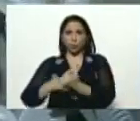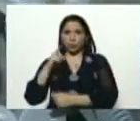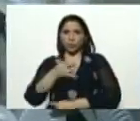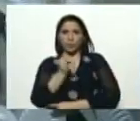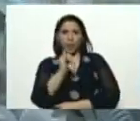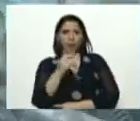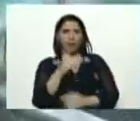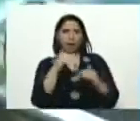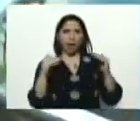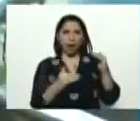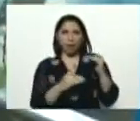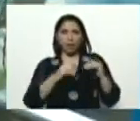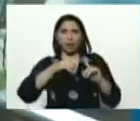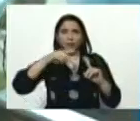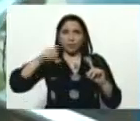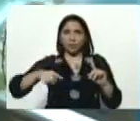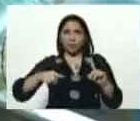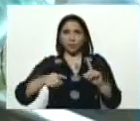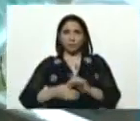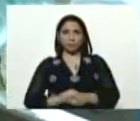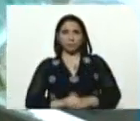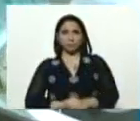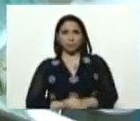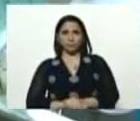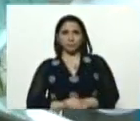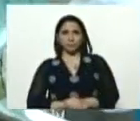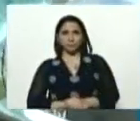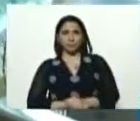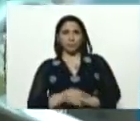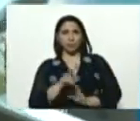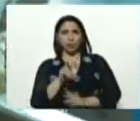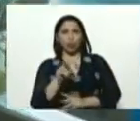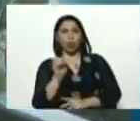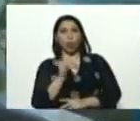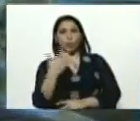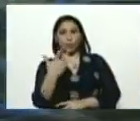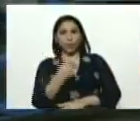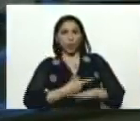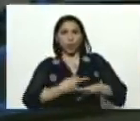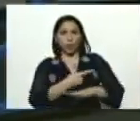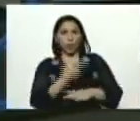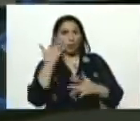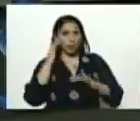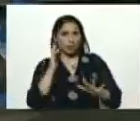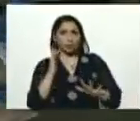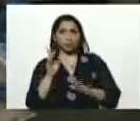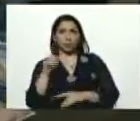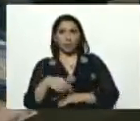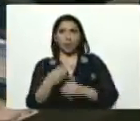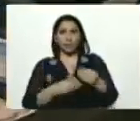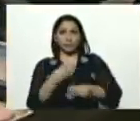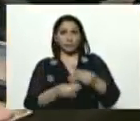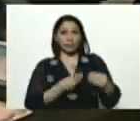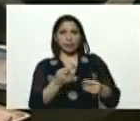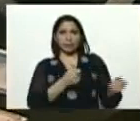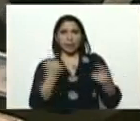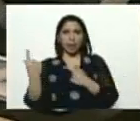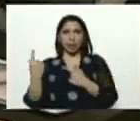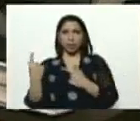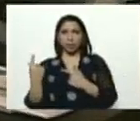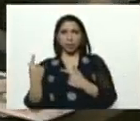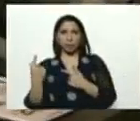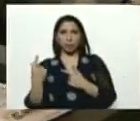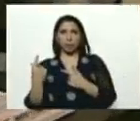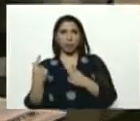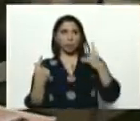hay una baja de energía eléctrica de dos y media, tres horas más o menos, lo cual puede permitir también hacer un traslado de